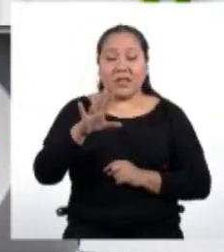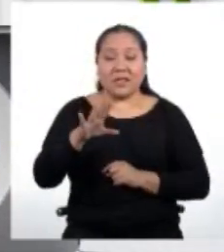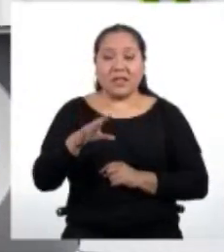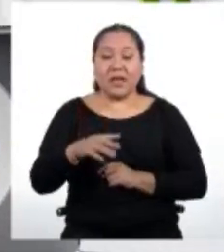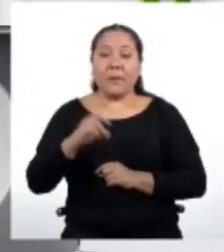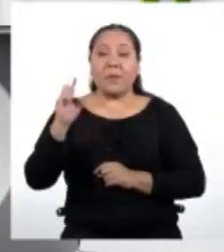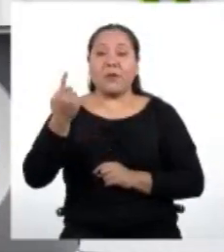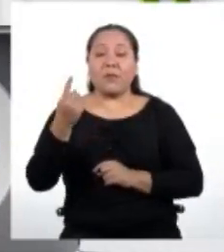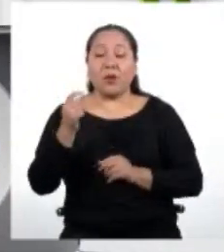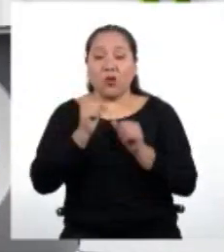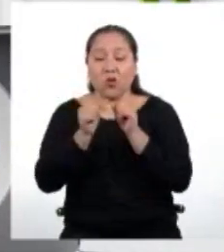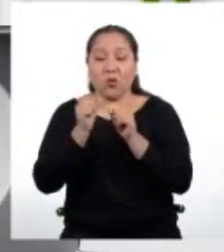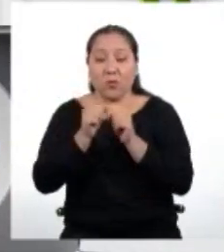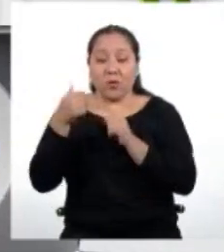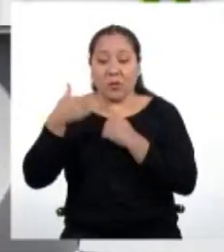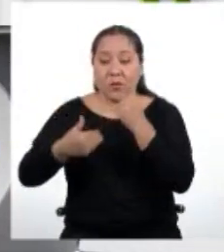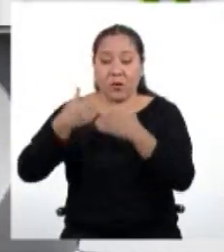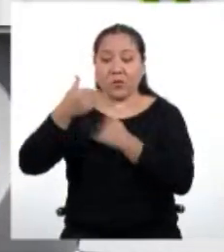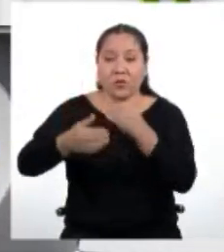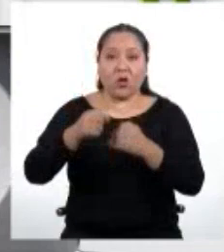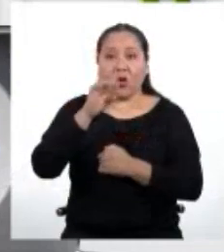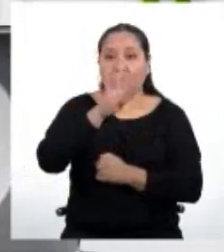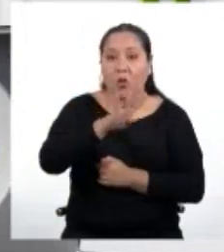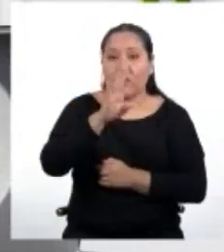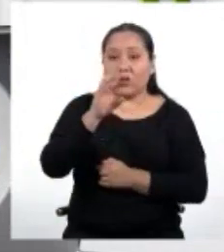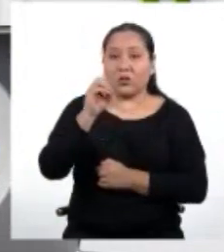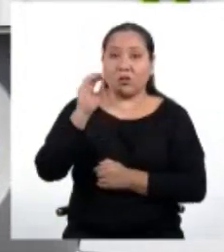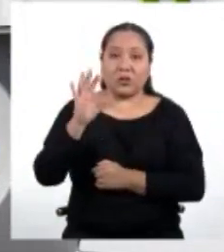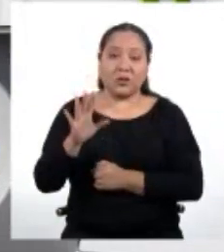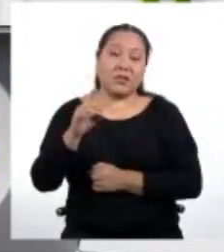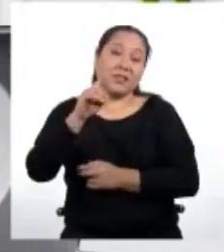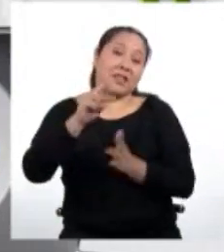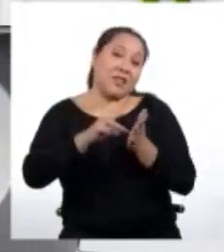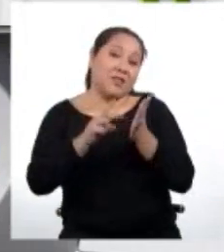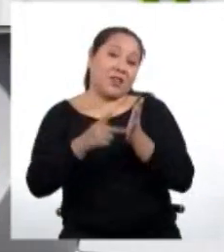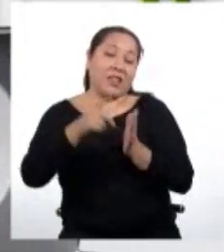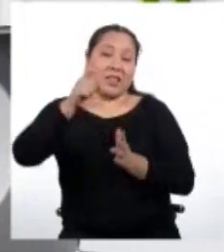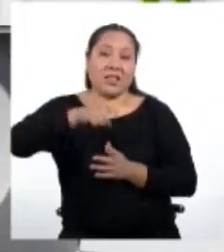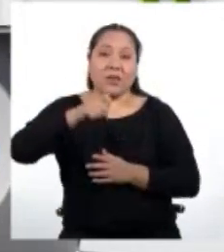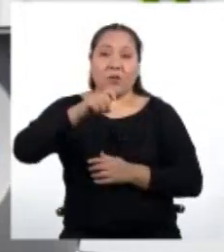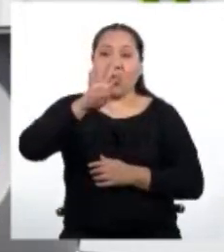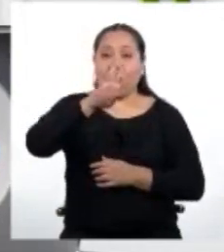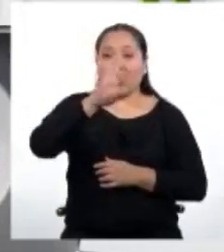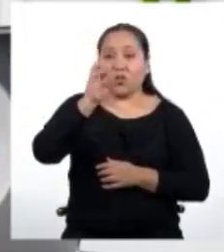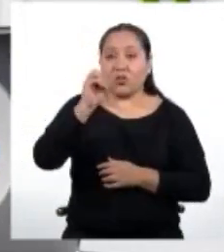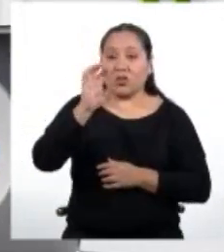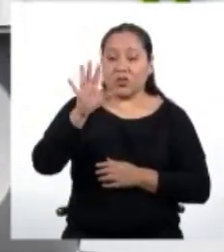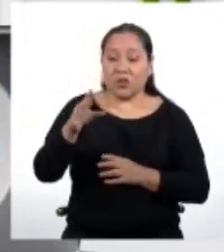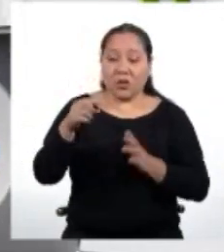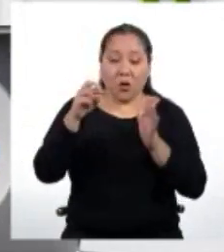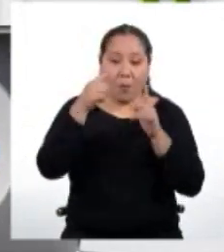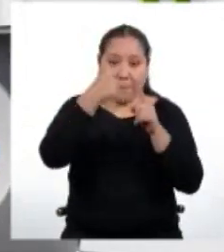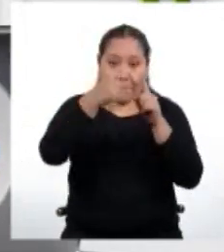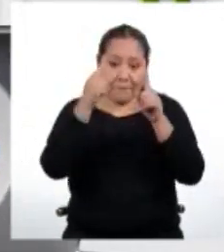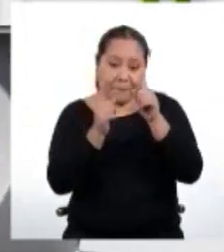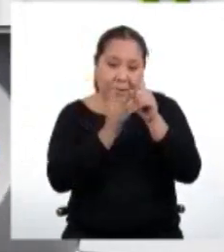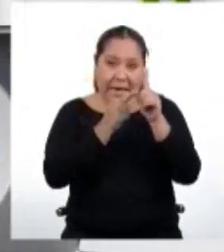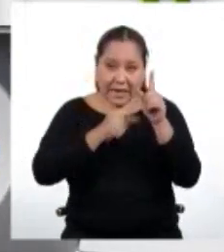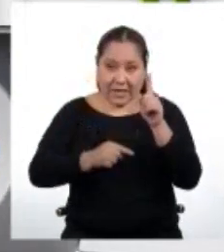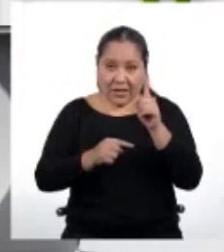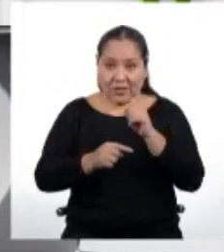progresión es 405. Es decir, que necesitamos 405 palitos en total para formar las 15 figuras.